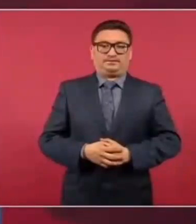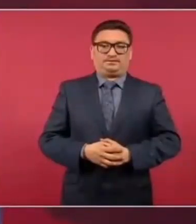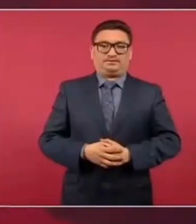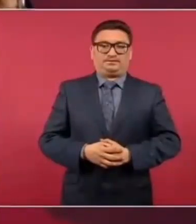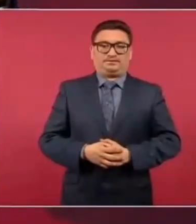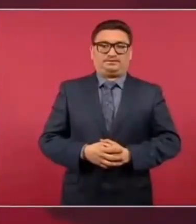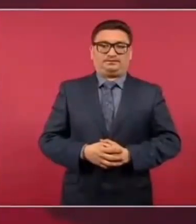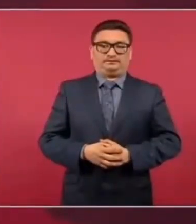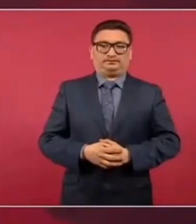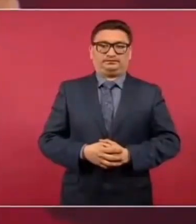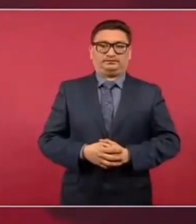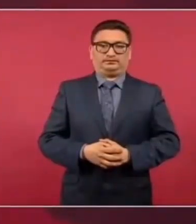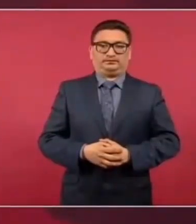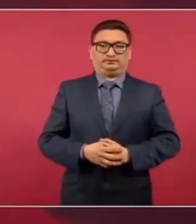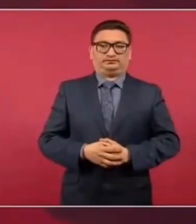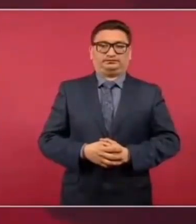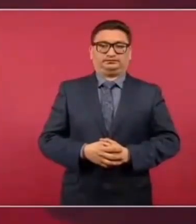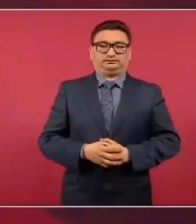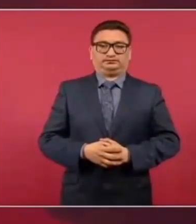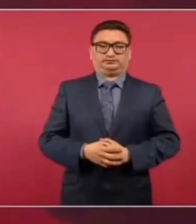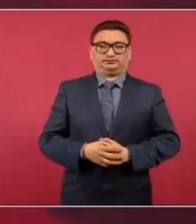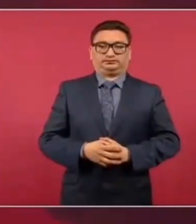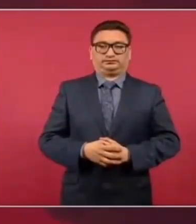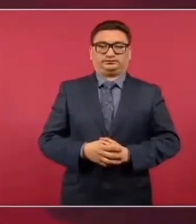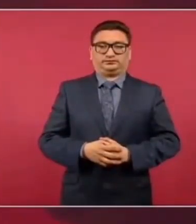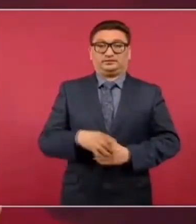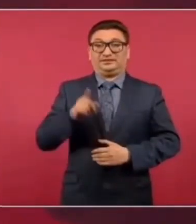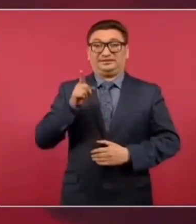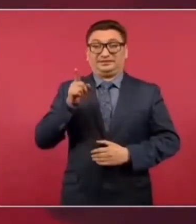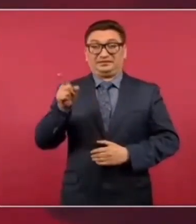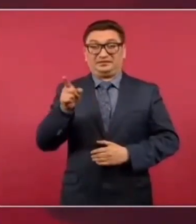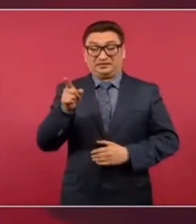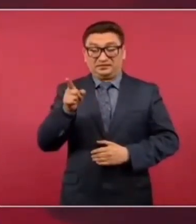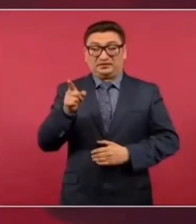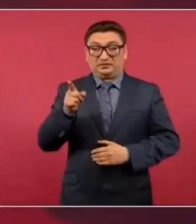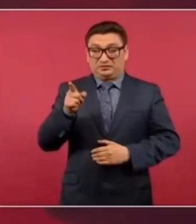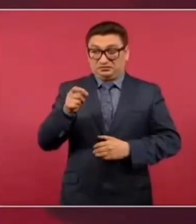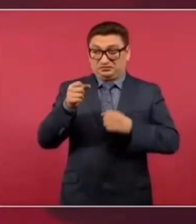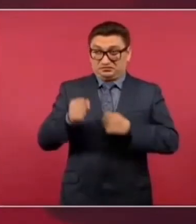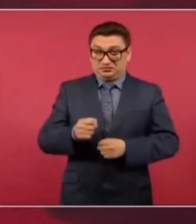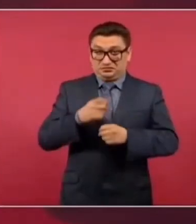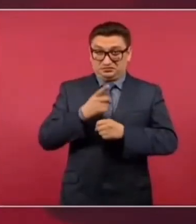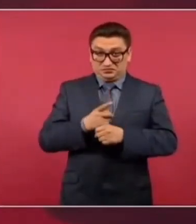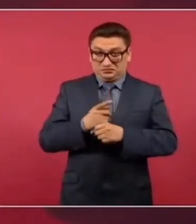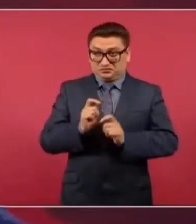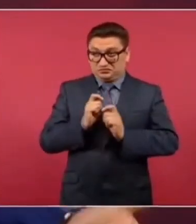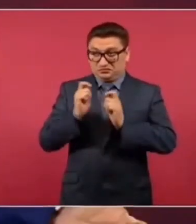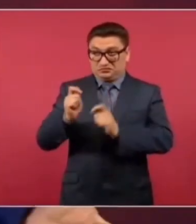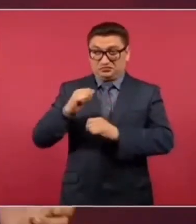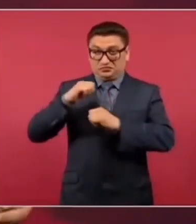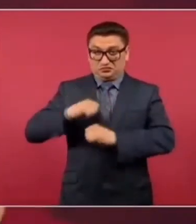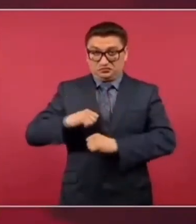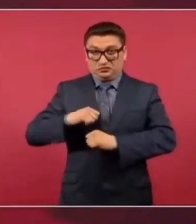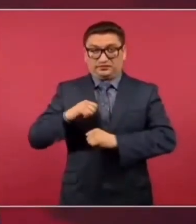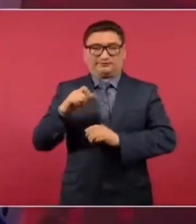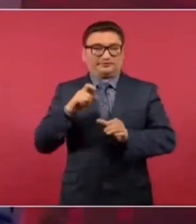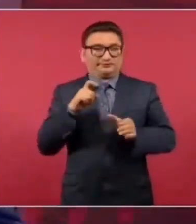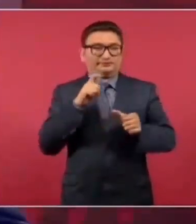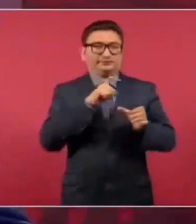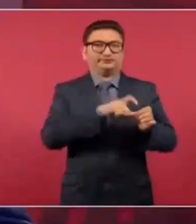esté de empleado de las mafias